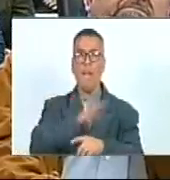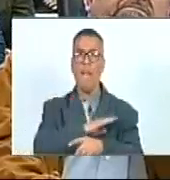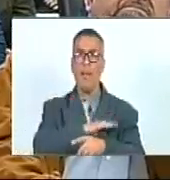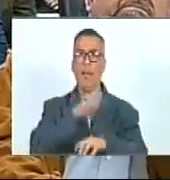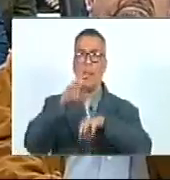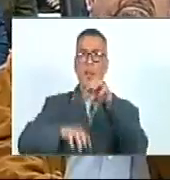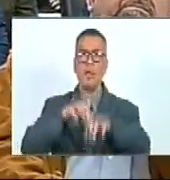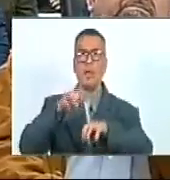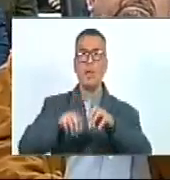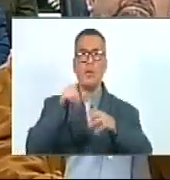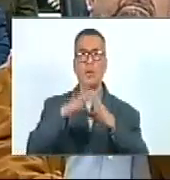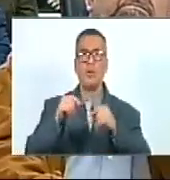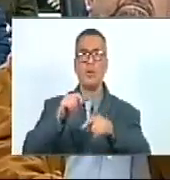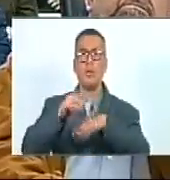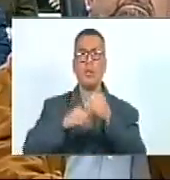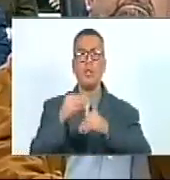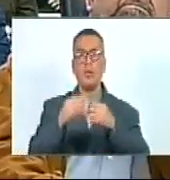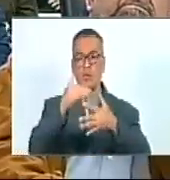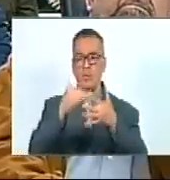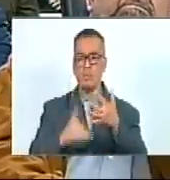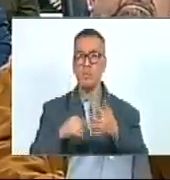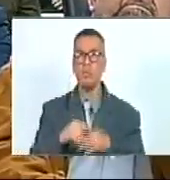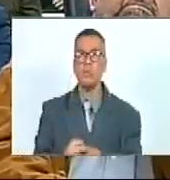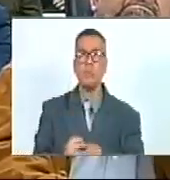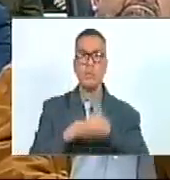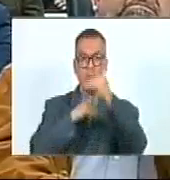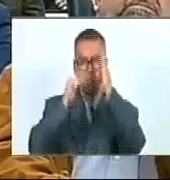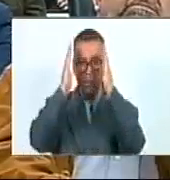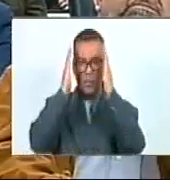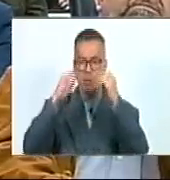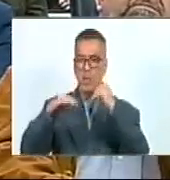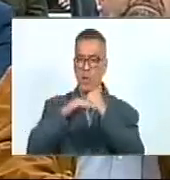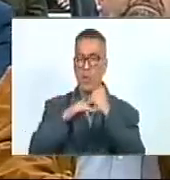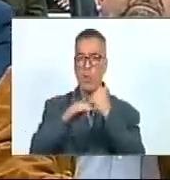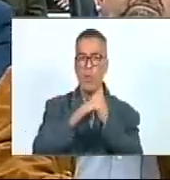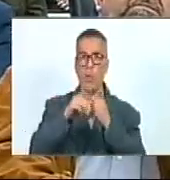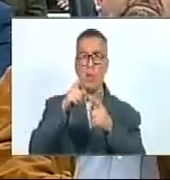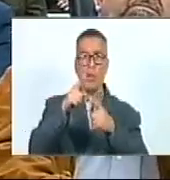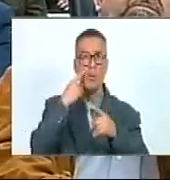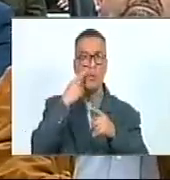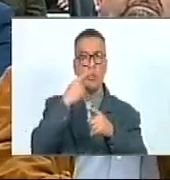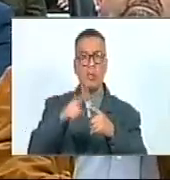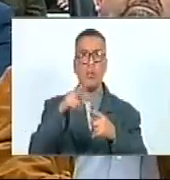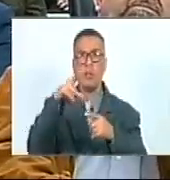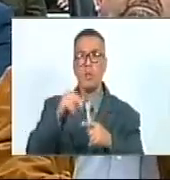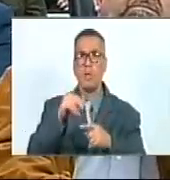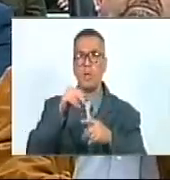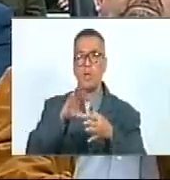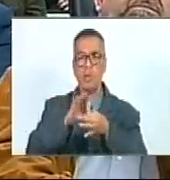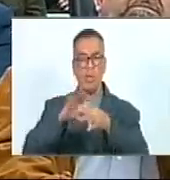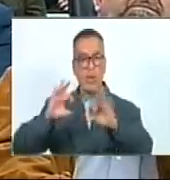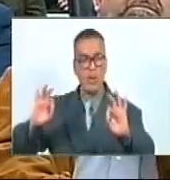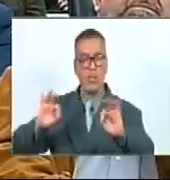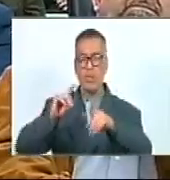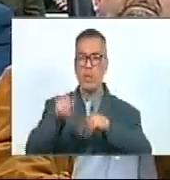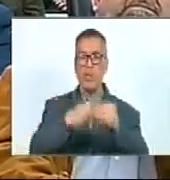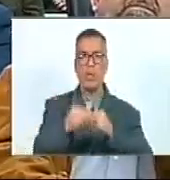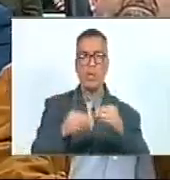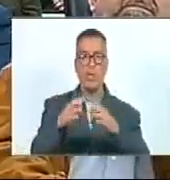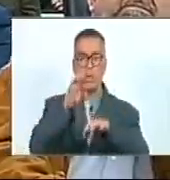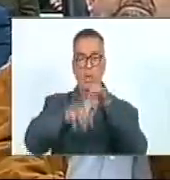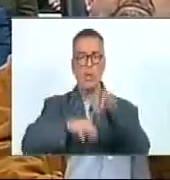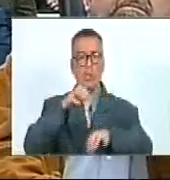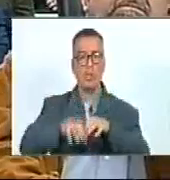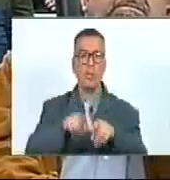Los Animales Y Sus Eventuales Categorías Atendiendo Igualmente A La Distinción No Excluyente Entre Las Especies